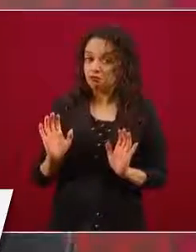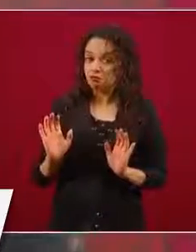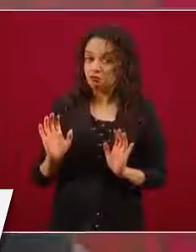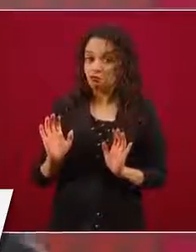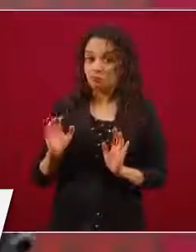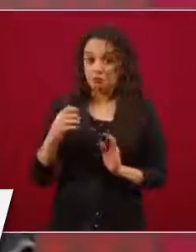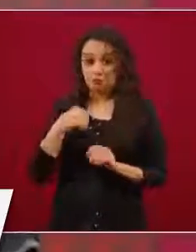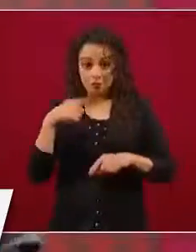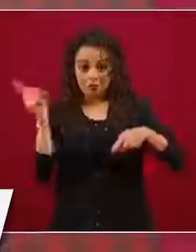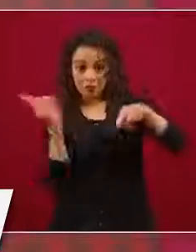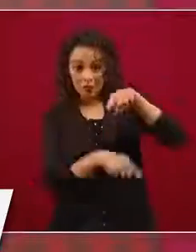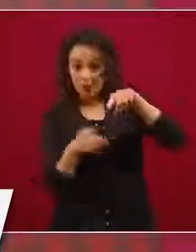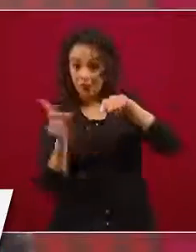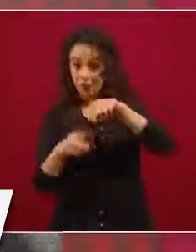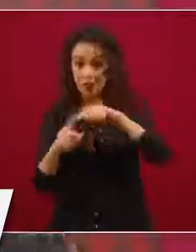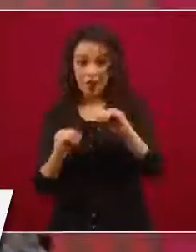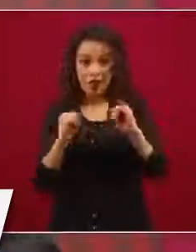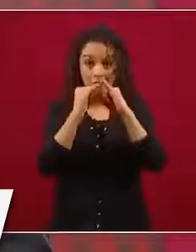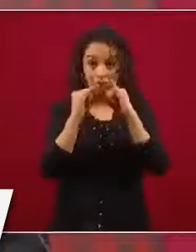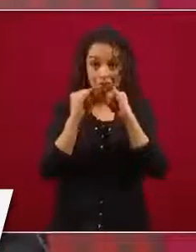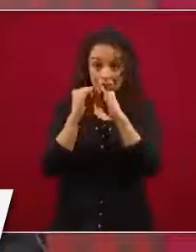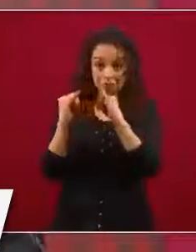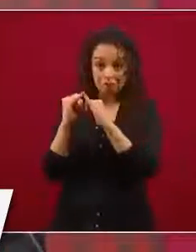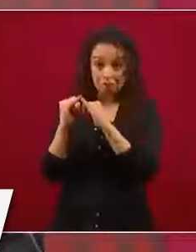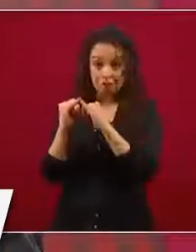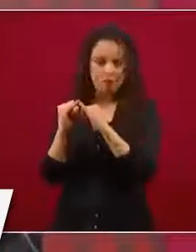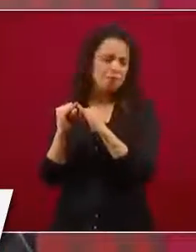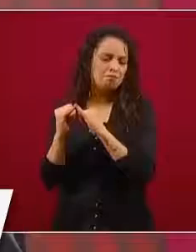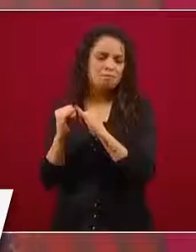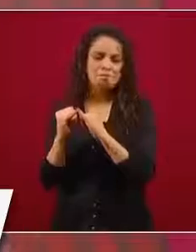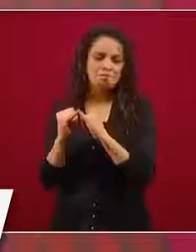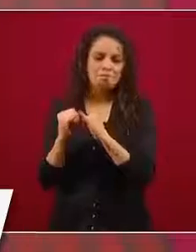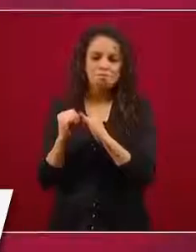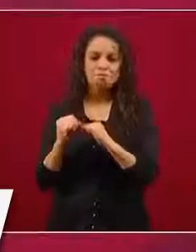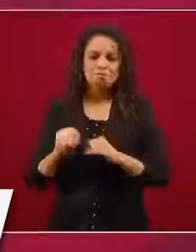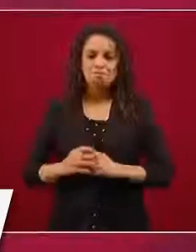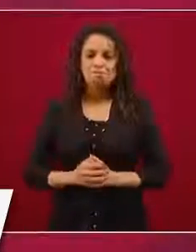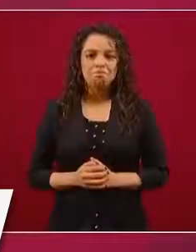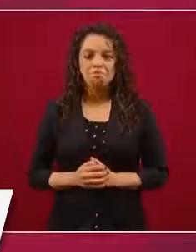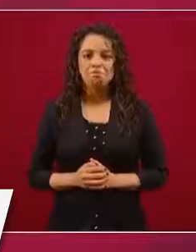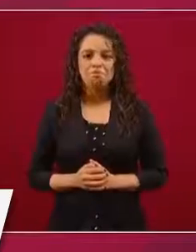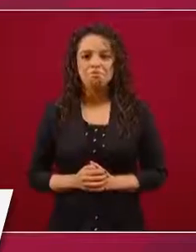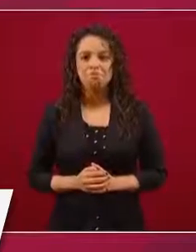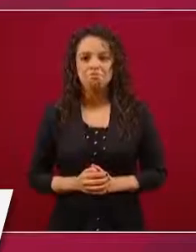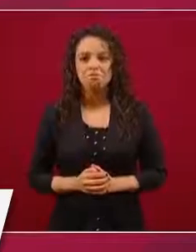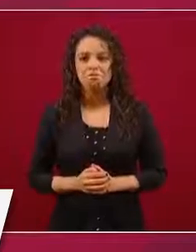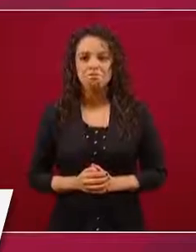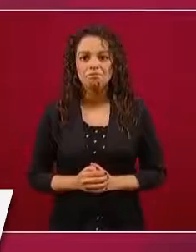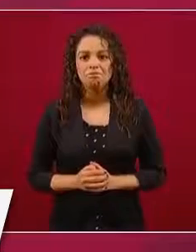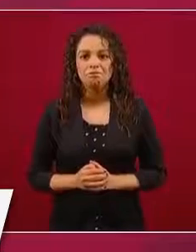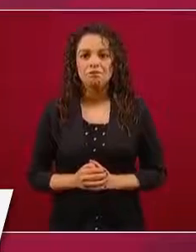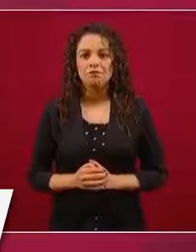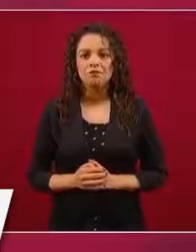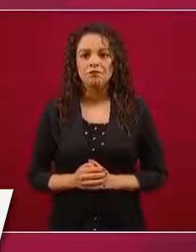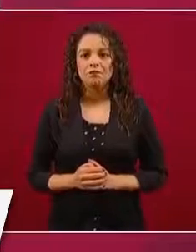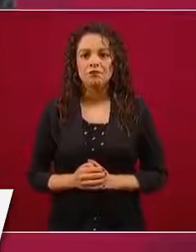desaparecer esas instituciones porque tengo que optar,